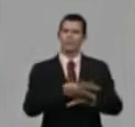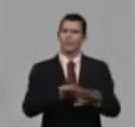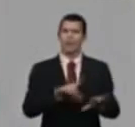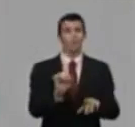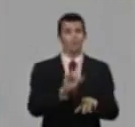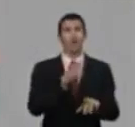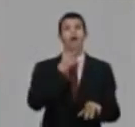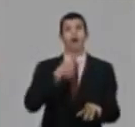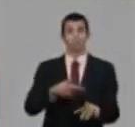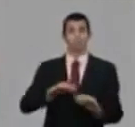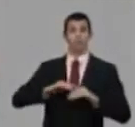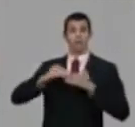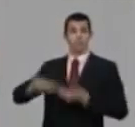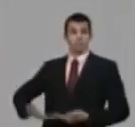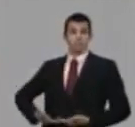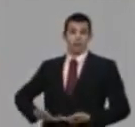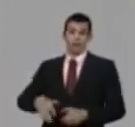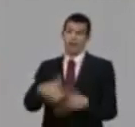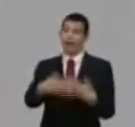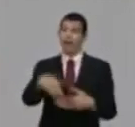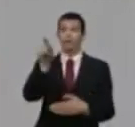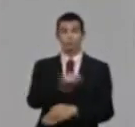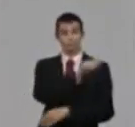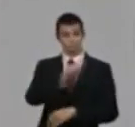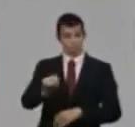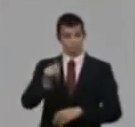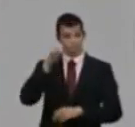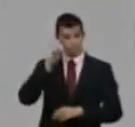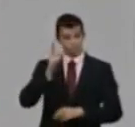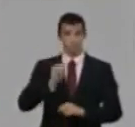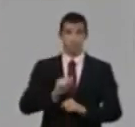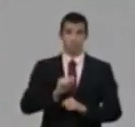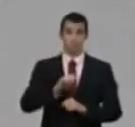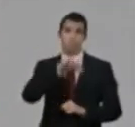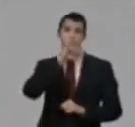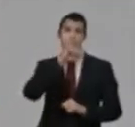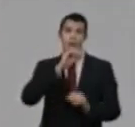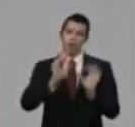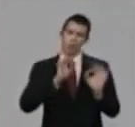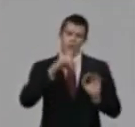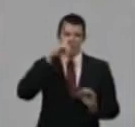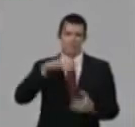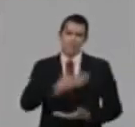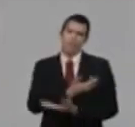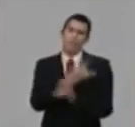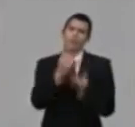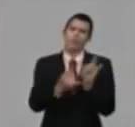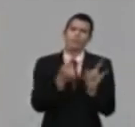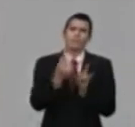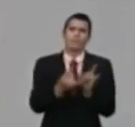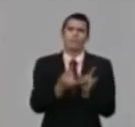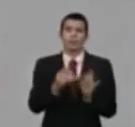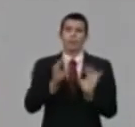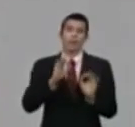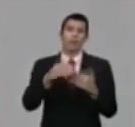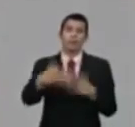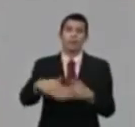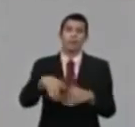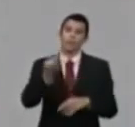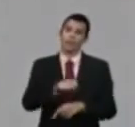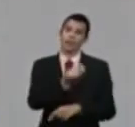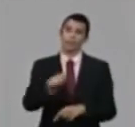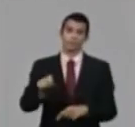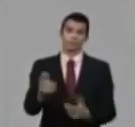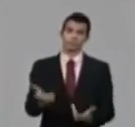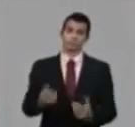embarazada que no debe salir a la calle, porque hay madres que están al cuidado de niños pequeños que no deben salir a la calle, porque hay adultos mayores que están solos que no